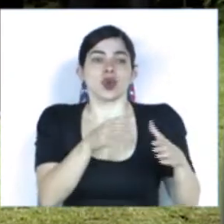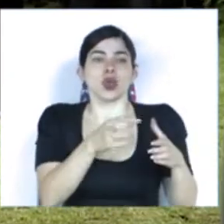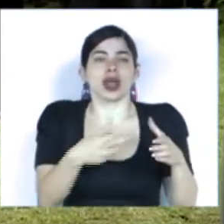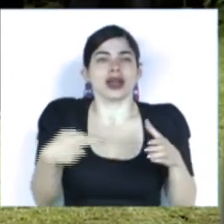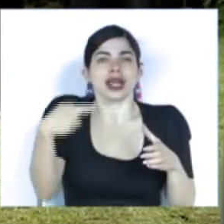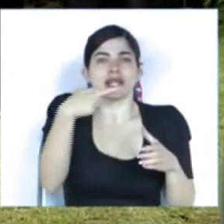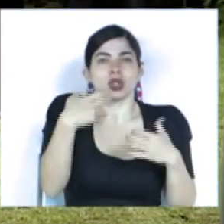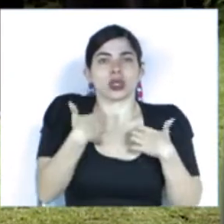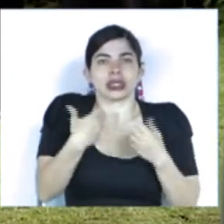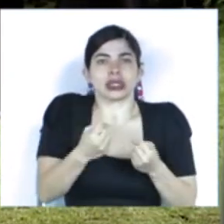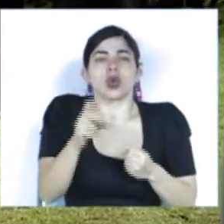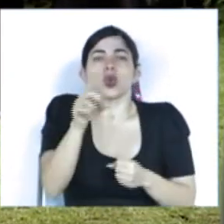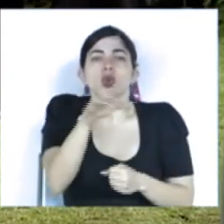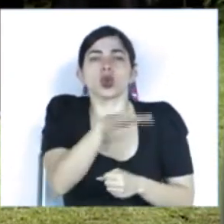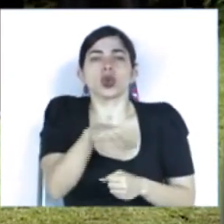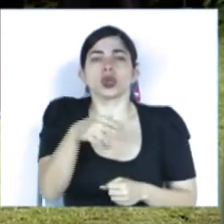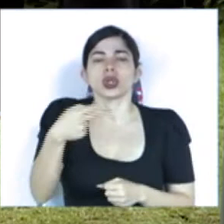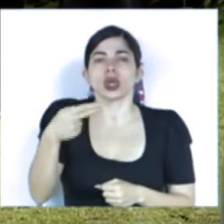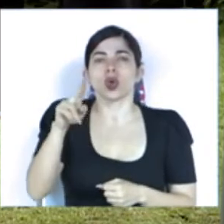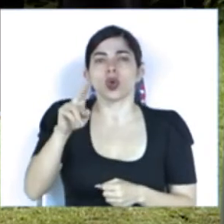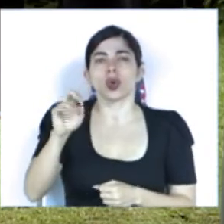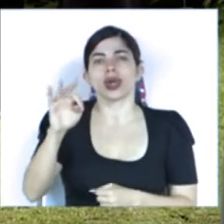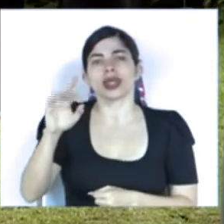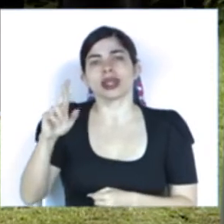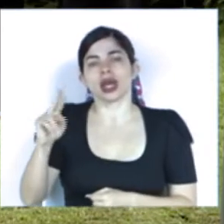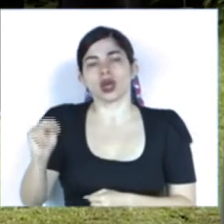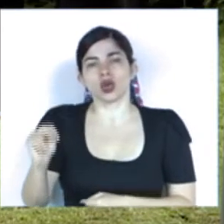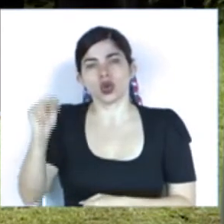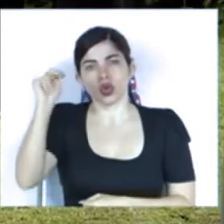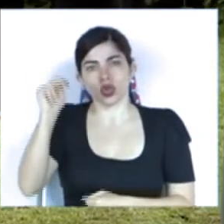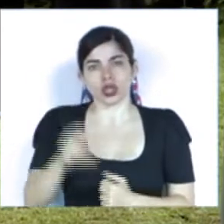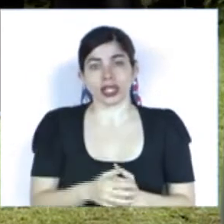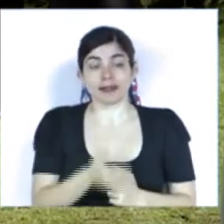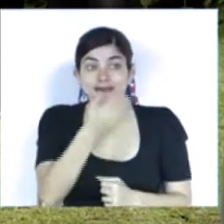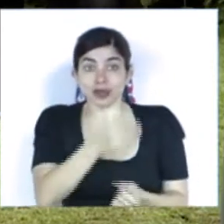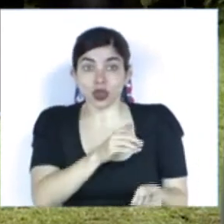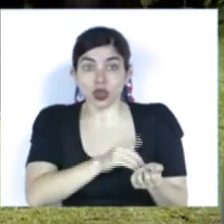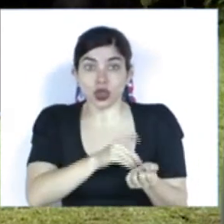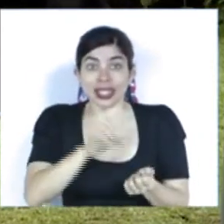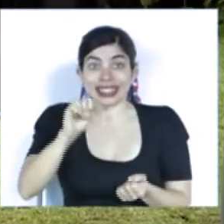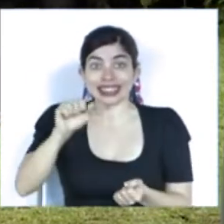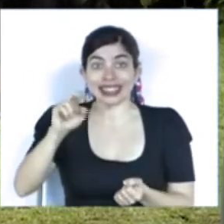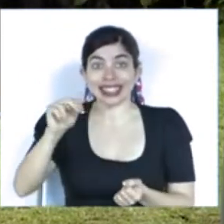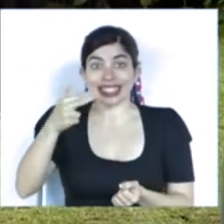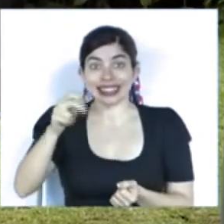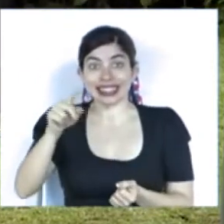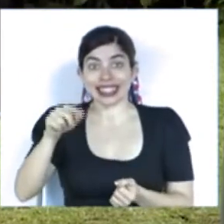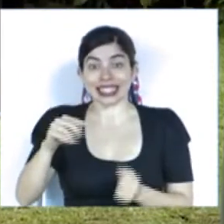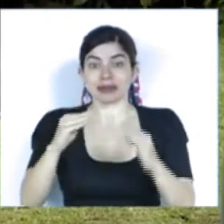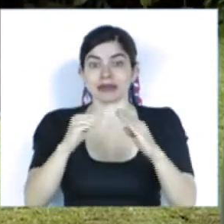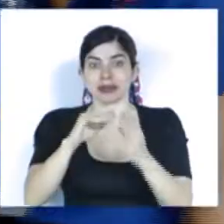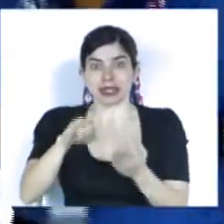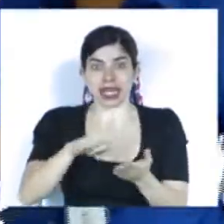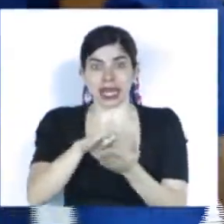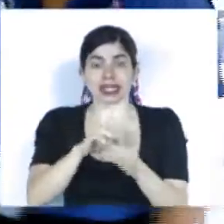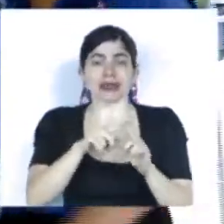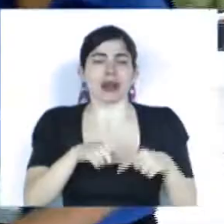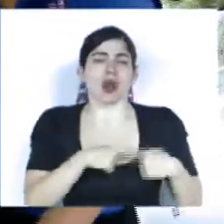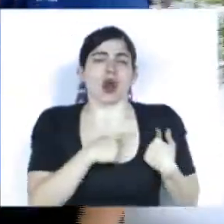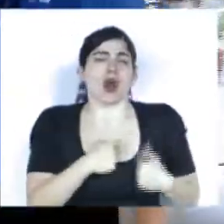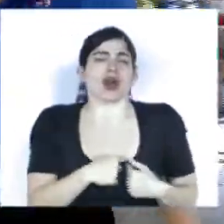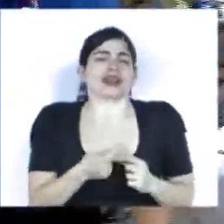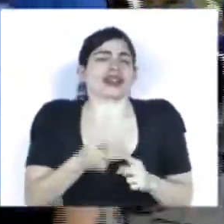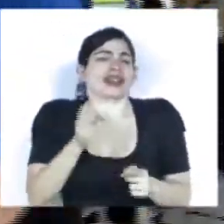rectoría de salud de la región Huetar Norte. La doctora Sánchez es originaria de San José pero con un corazón